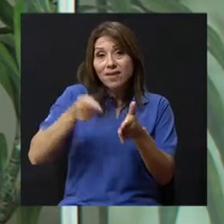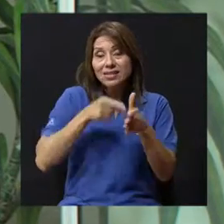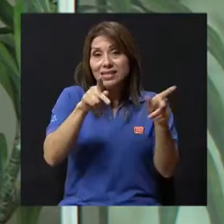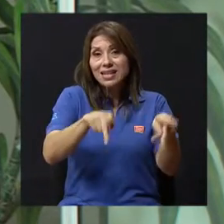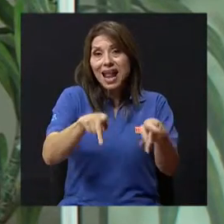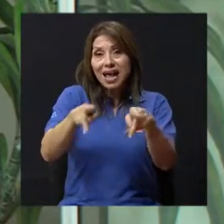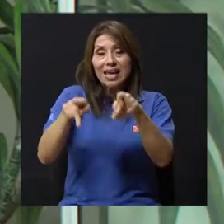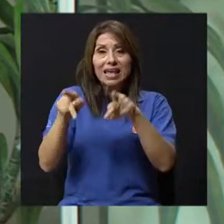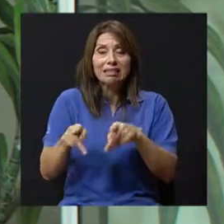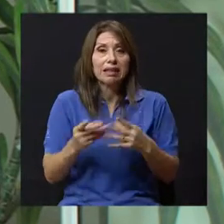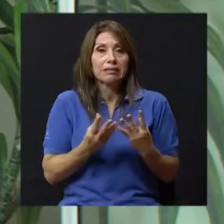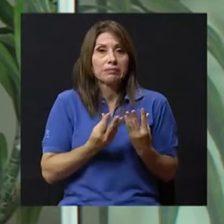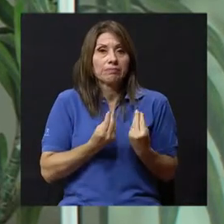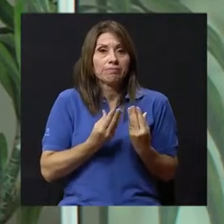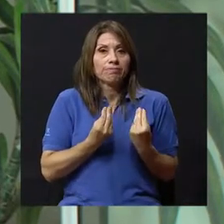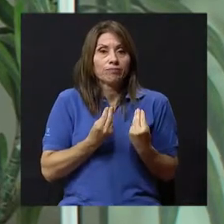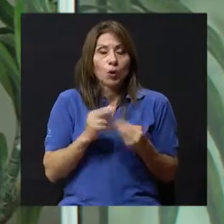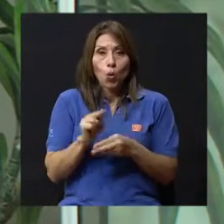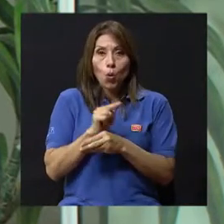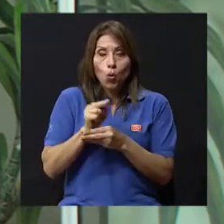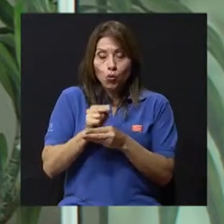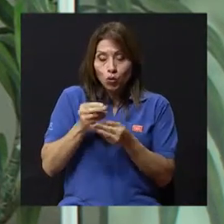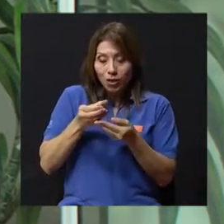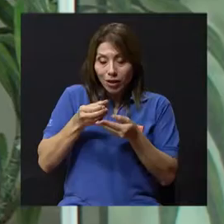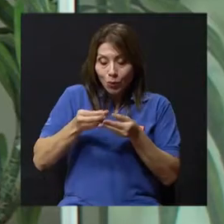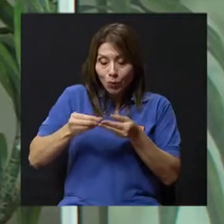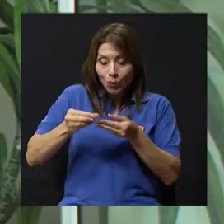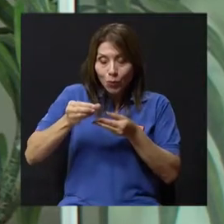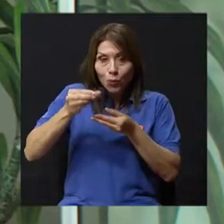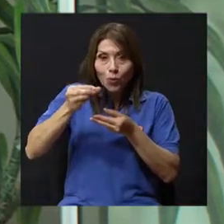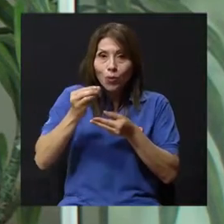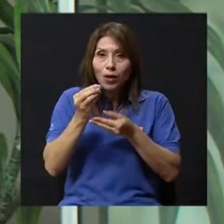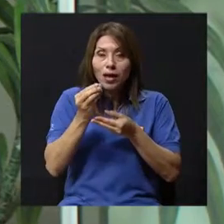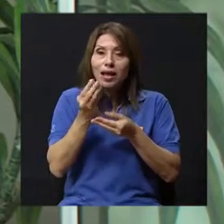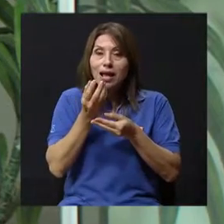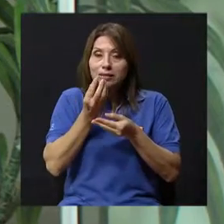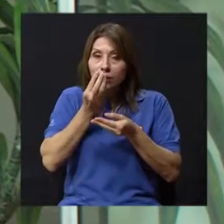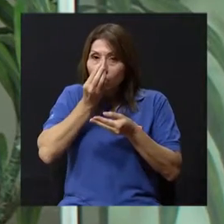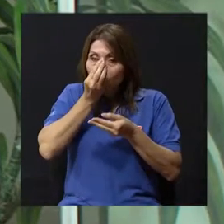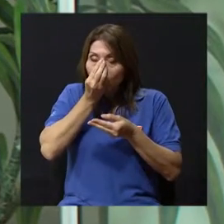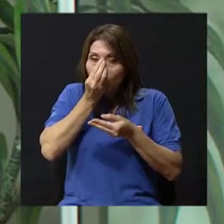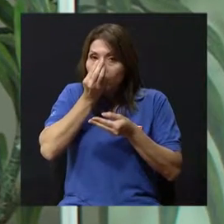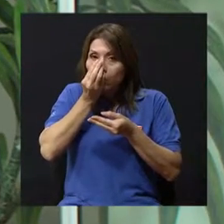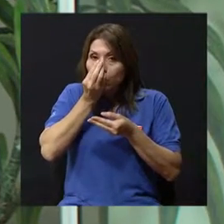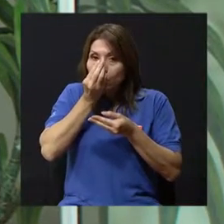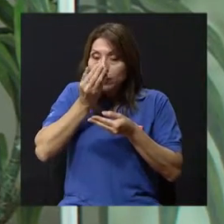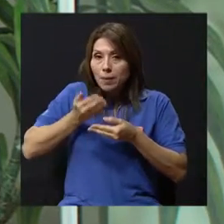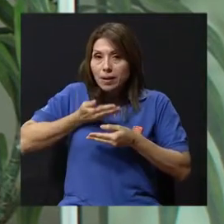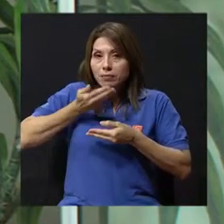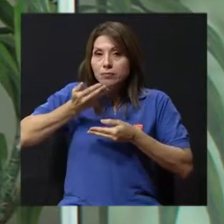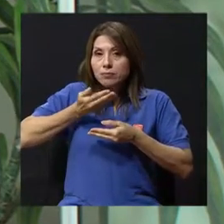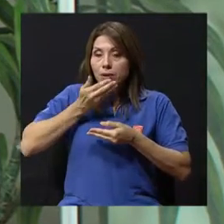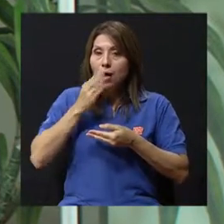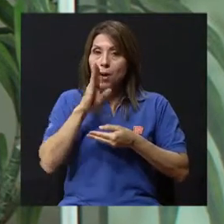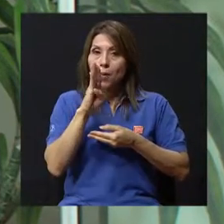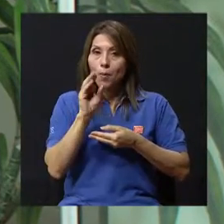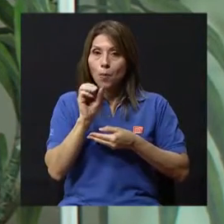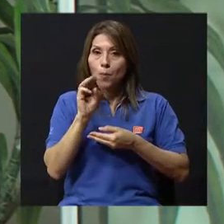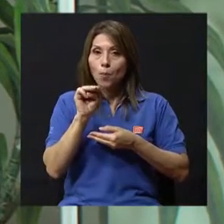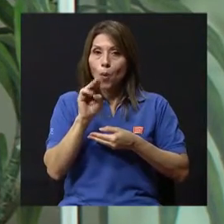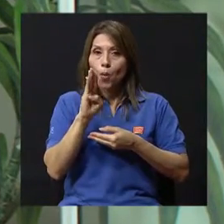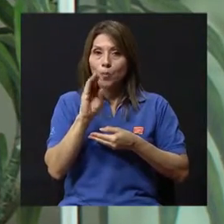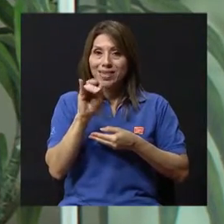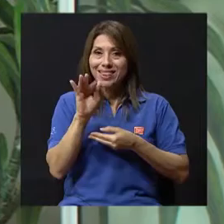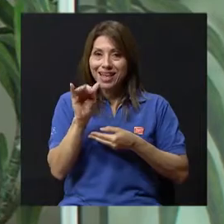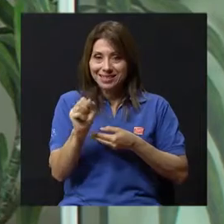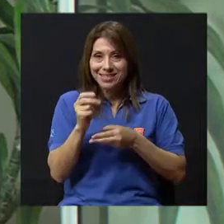tiene a veces mucho miedo al uso de las bombitas. En eso hay que tener un poco de cuidado, porque ustedes